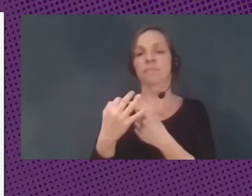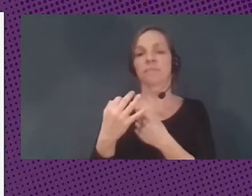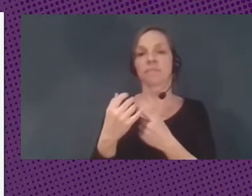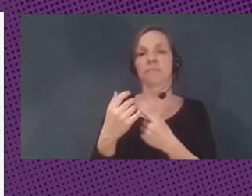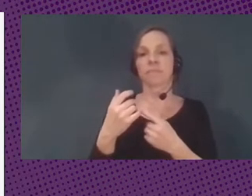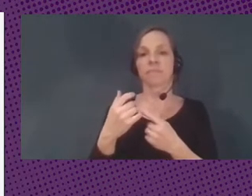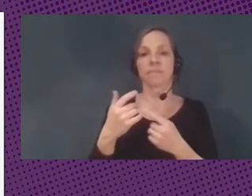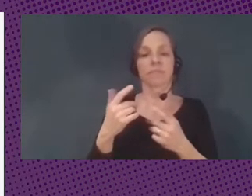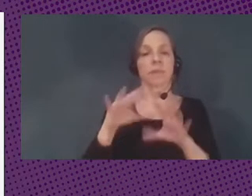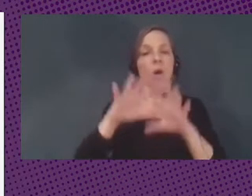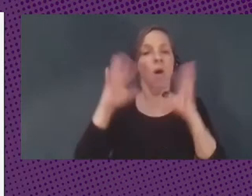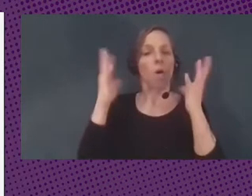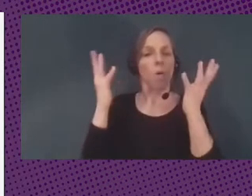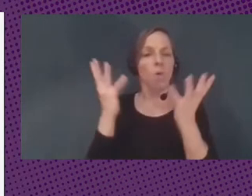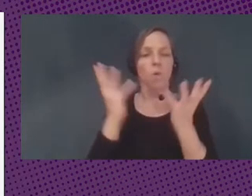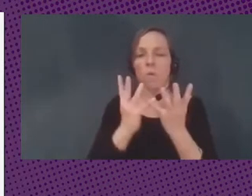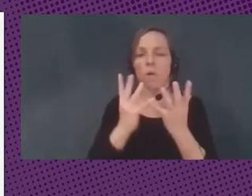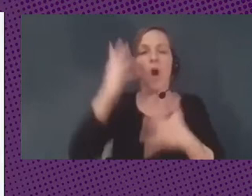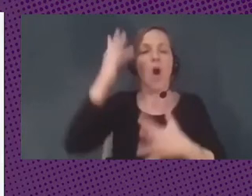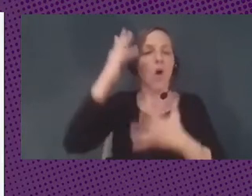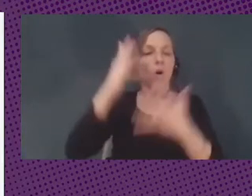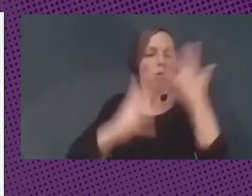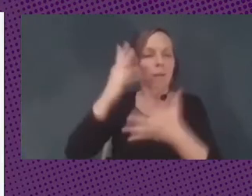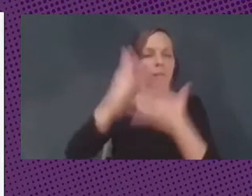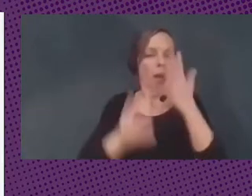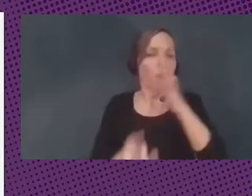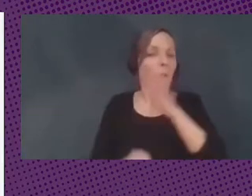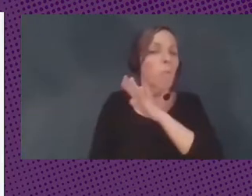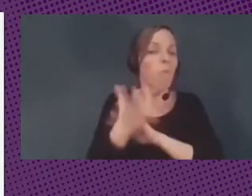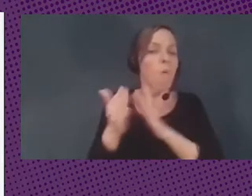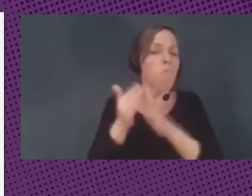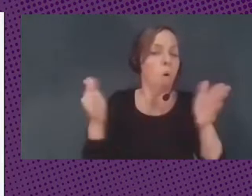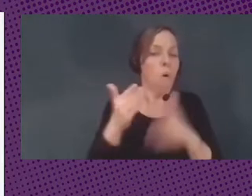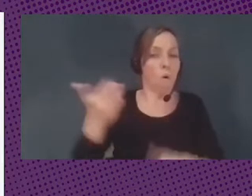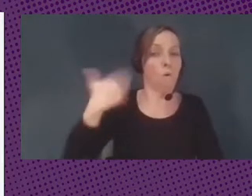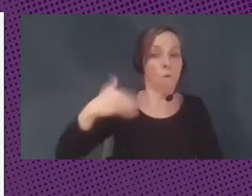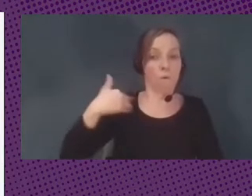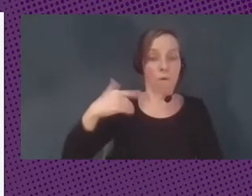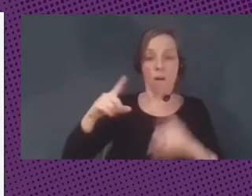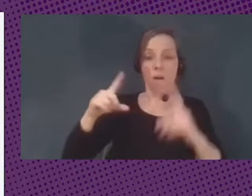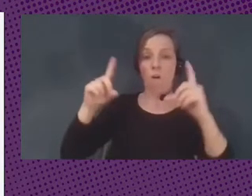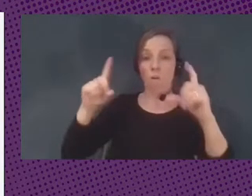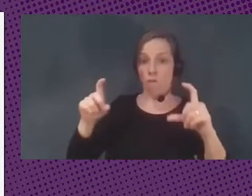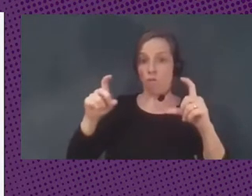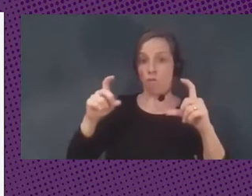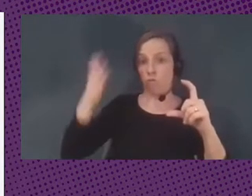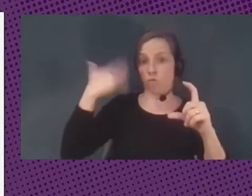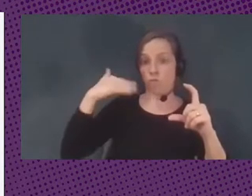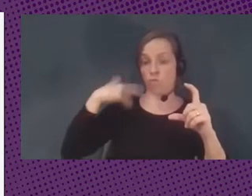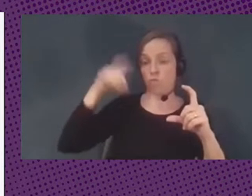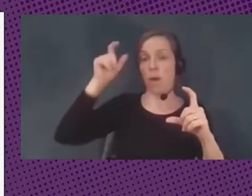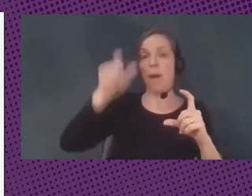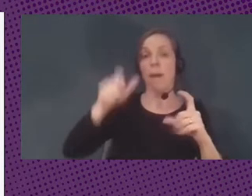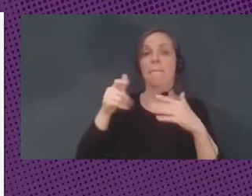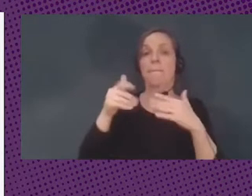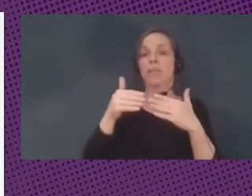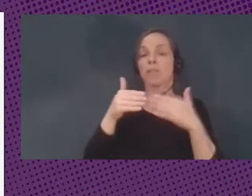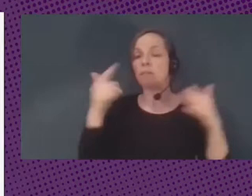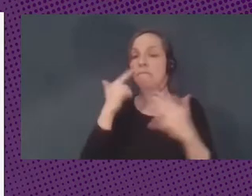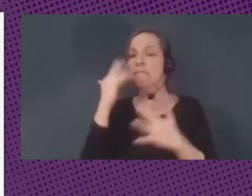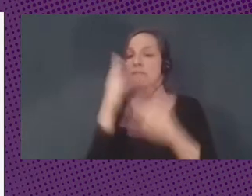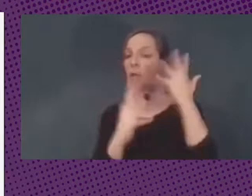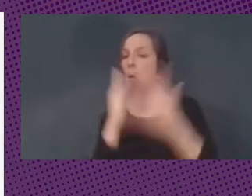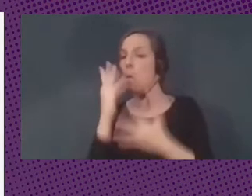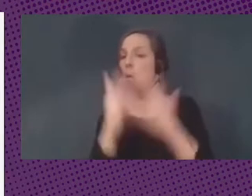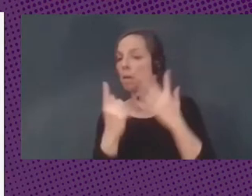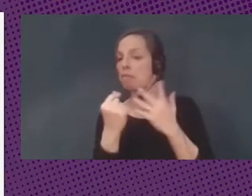en el planeta. Esta es una foto de contadores, de los primeros contadores que existieron en la